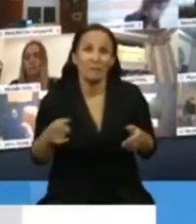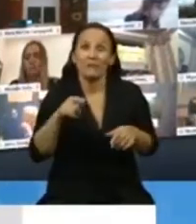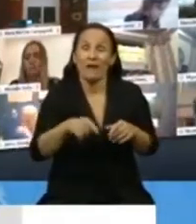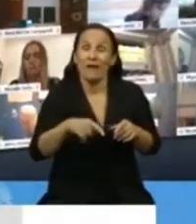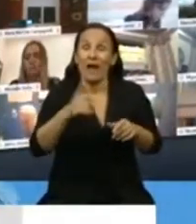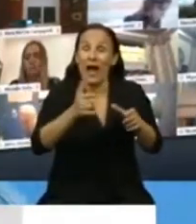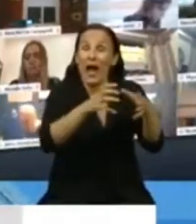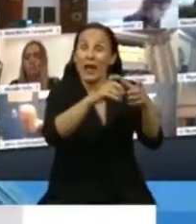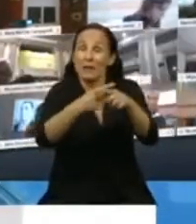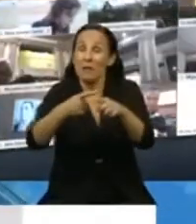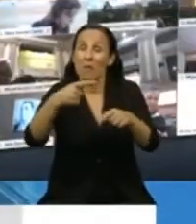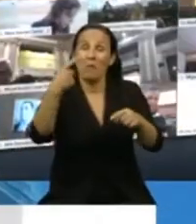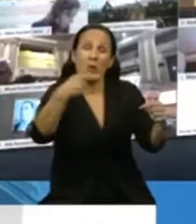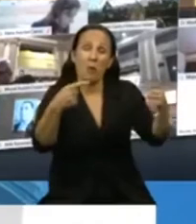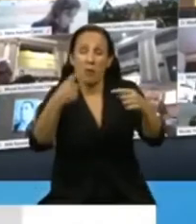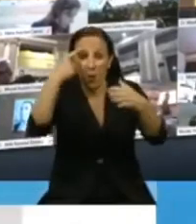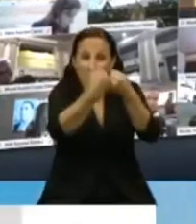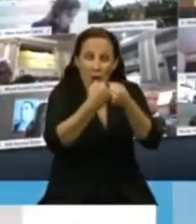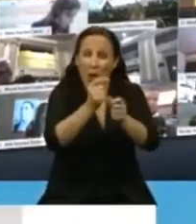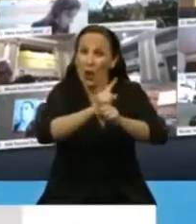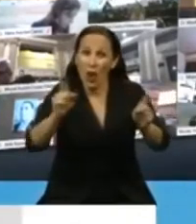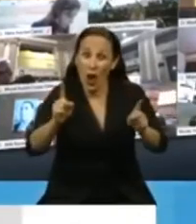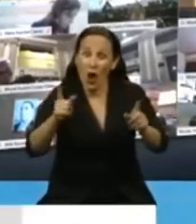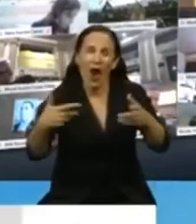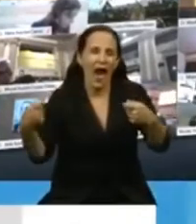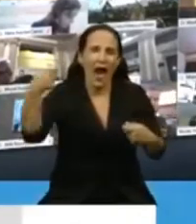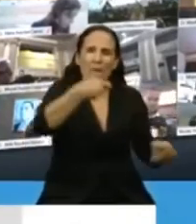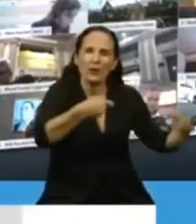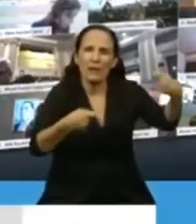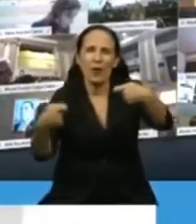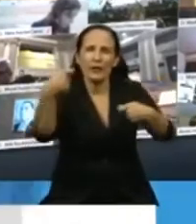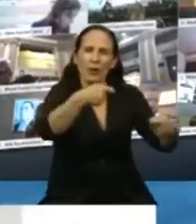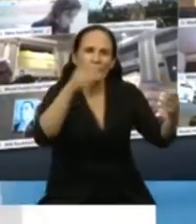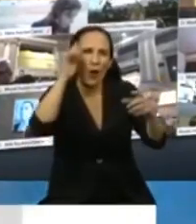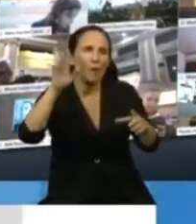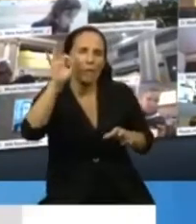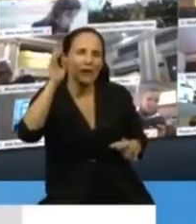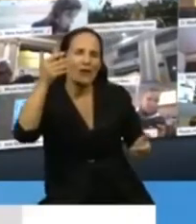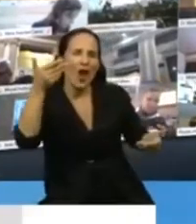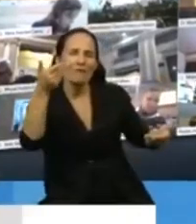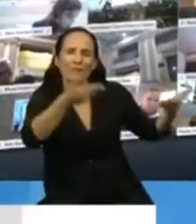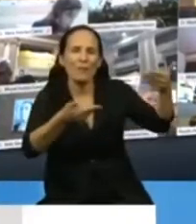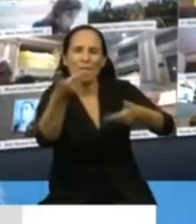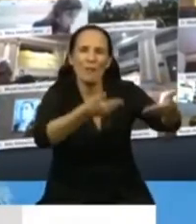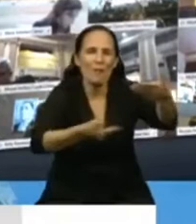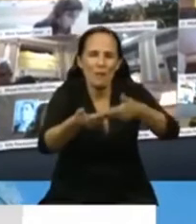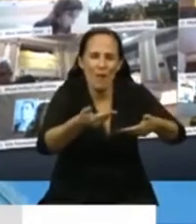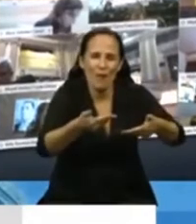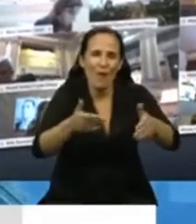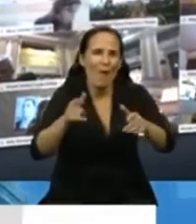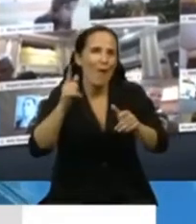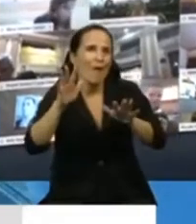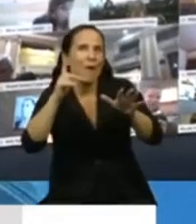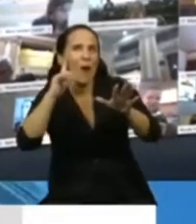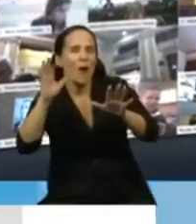esos disensos en donde cada uno de nosotros aporta una parte de esa verdad relativa que cada uno de nosotros tenemos y